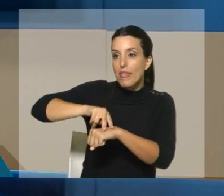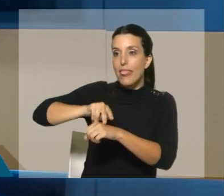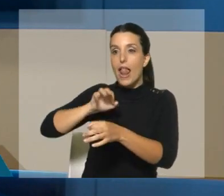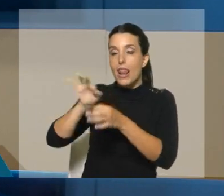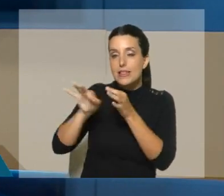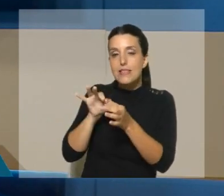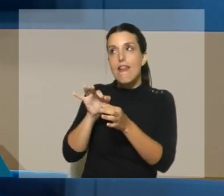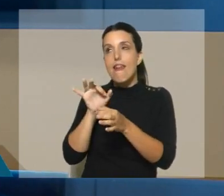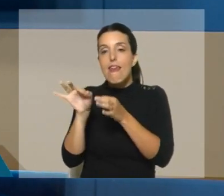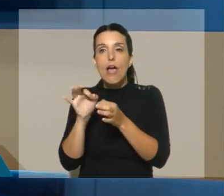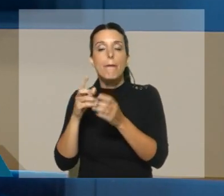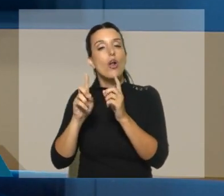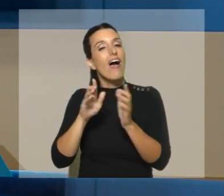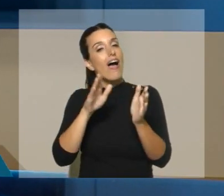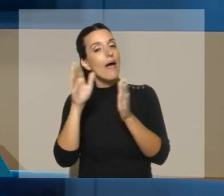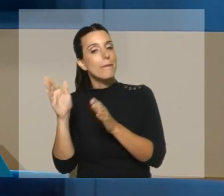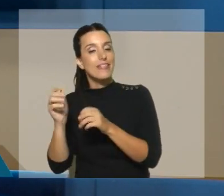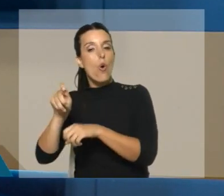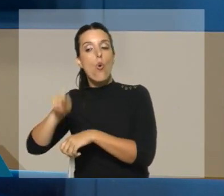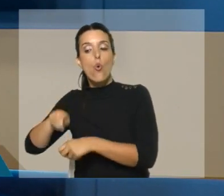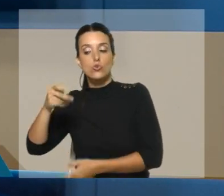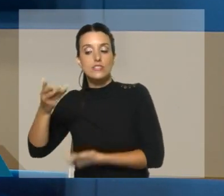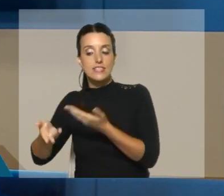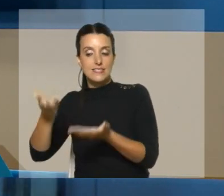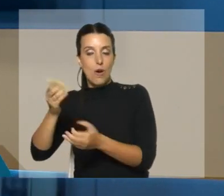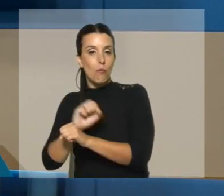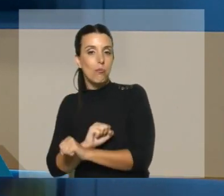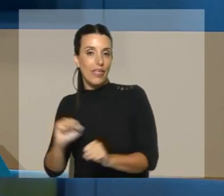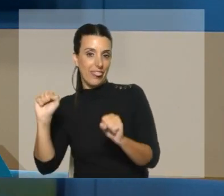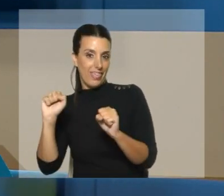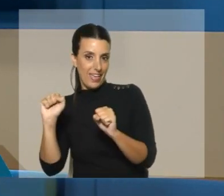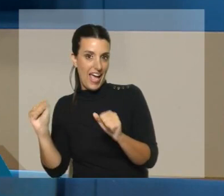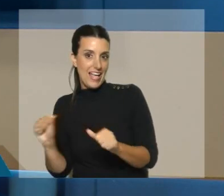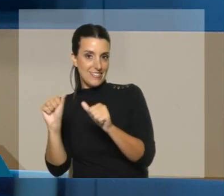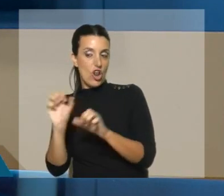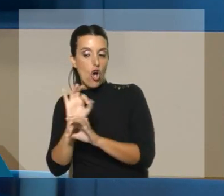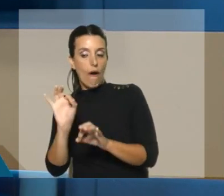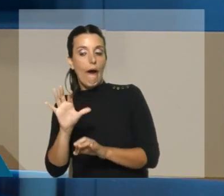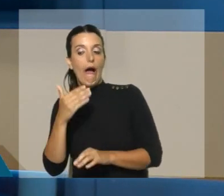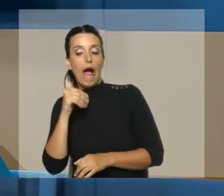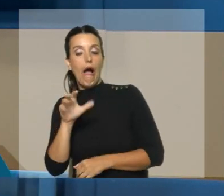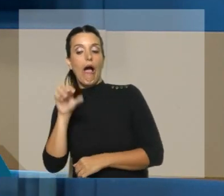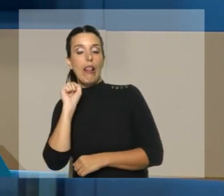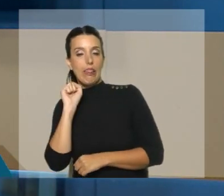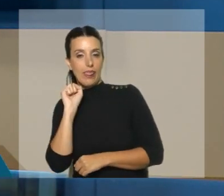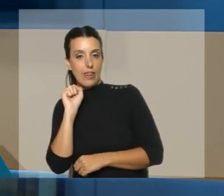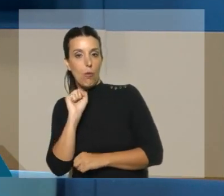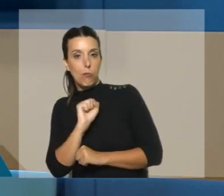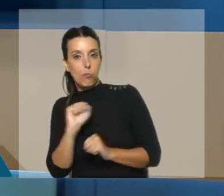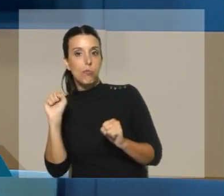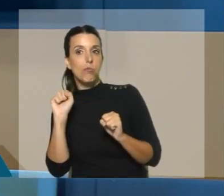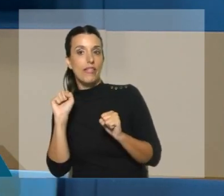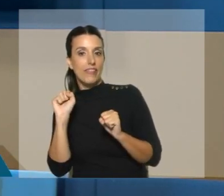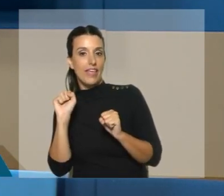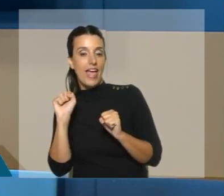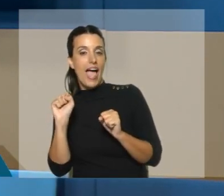especial de investigación, y otra cosa es lo que la justicia puede entender que puede llegar